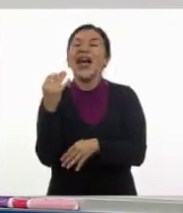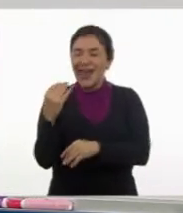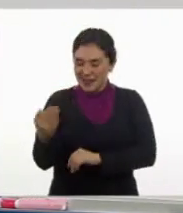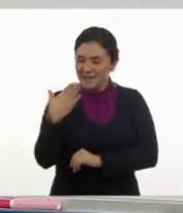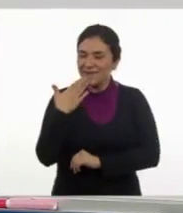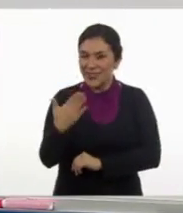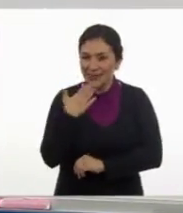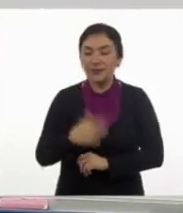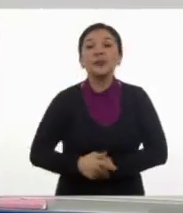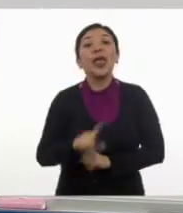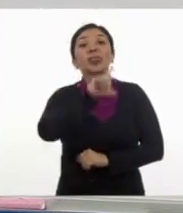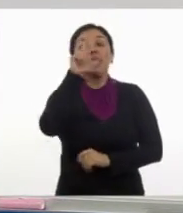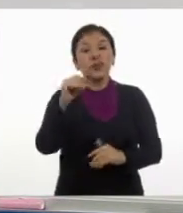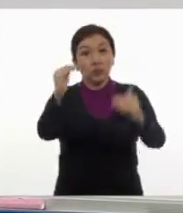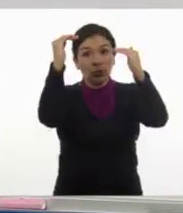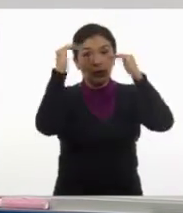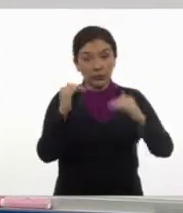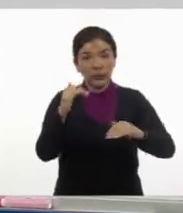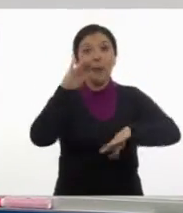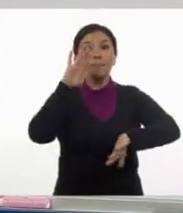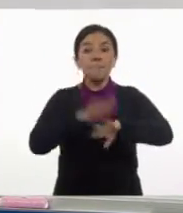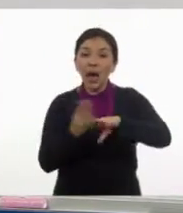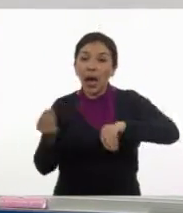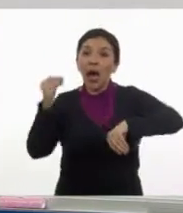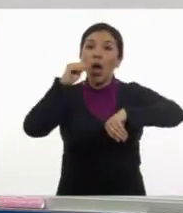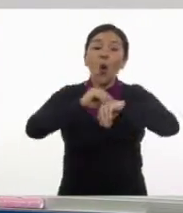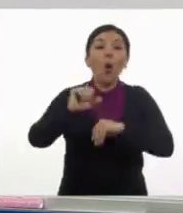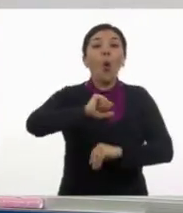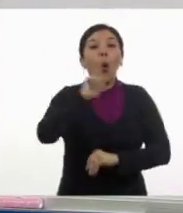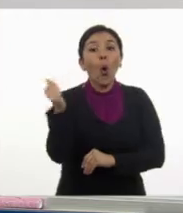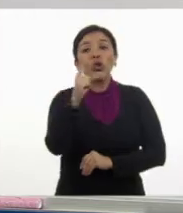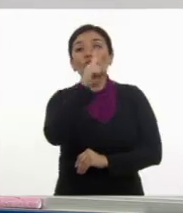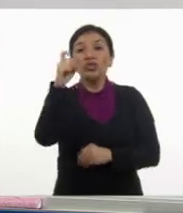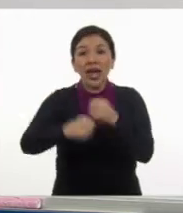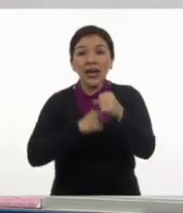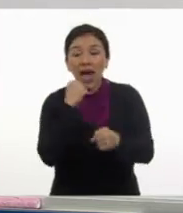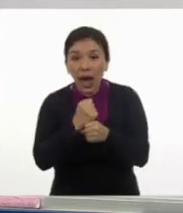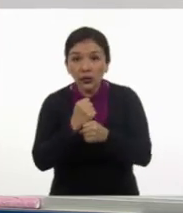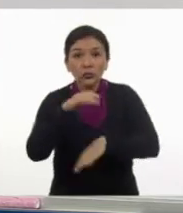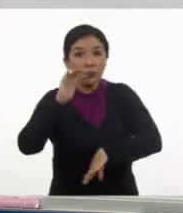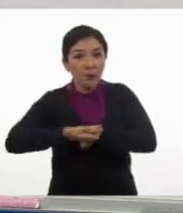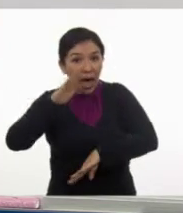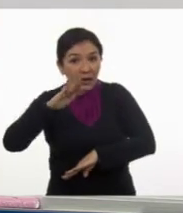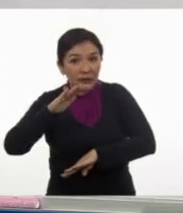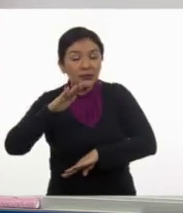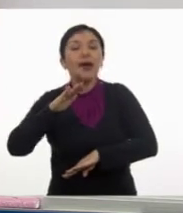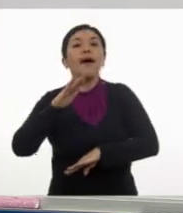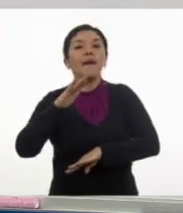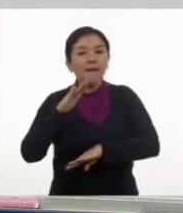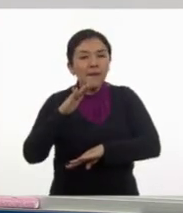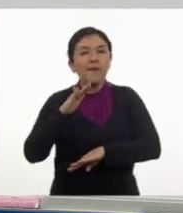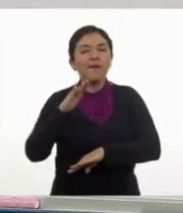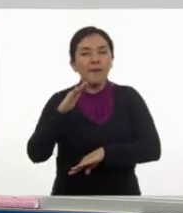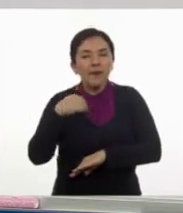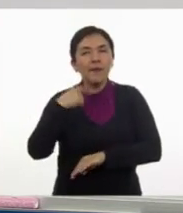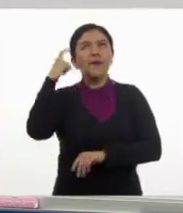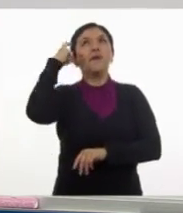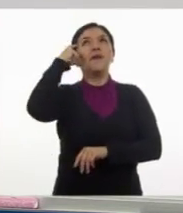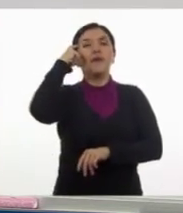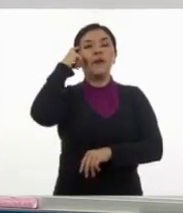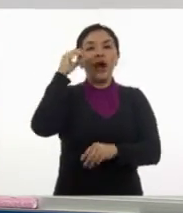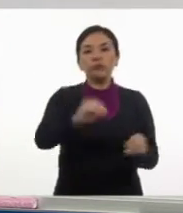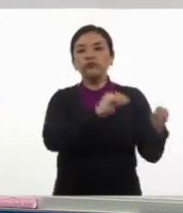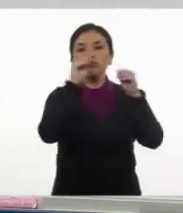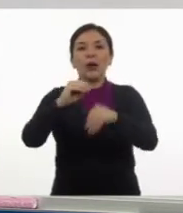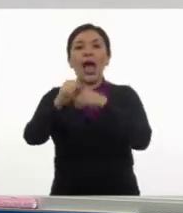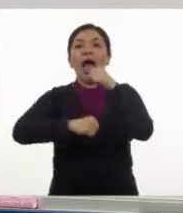Y de ahí, si le sumamos otros cien años, me lleva al año